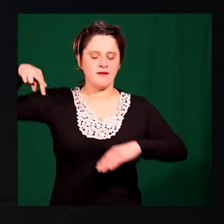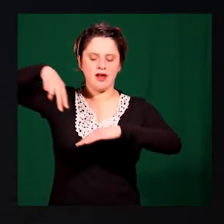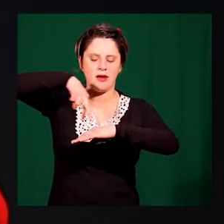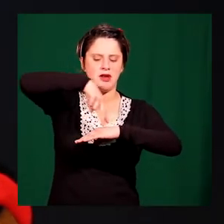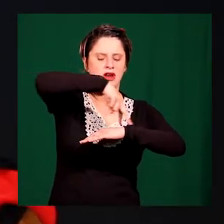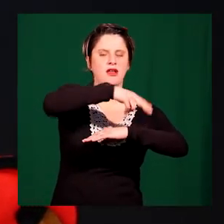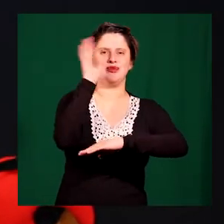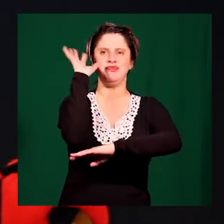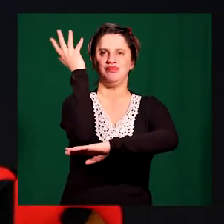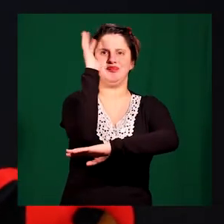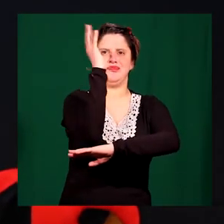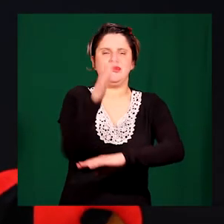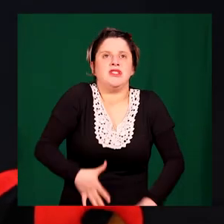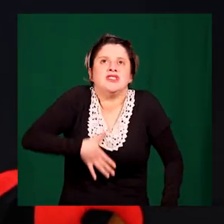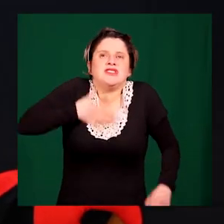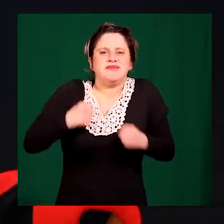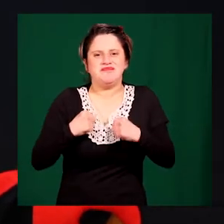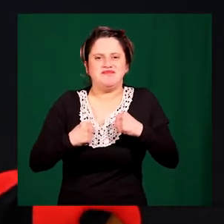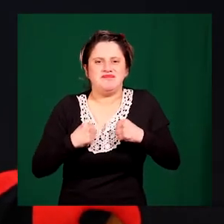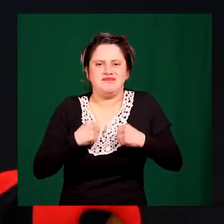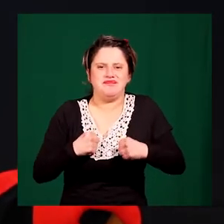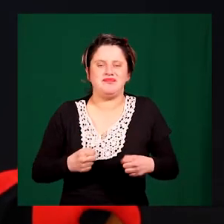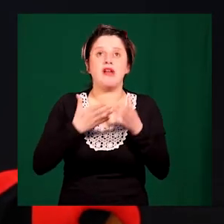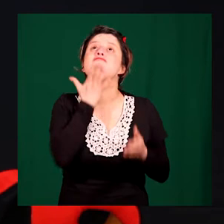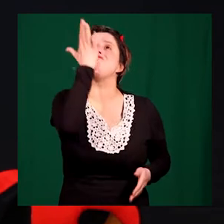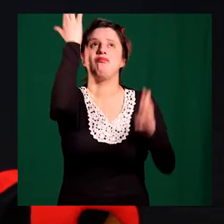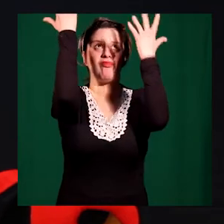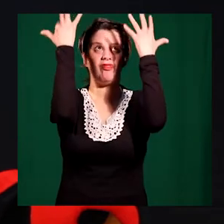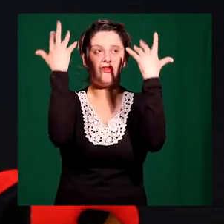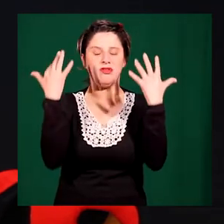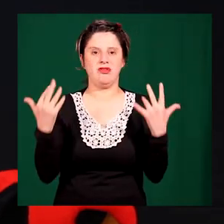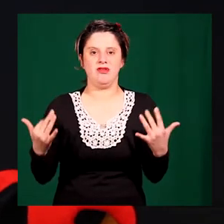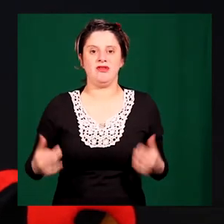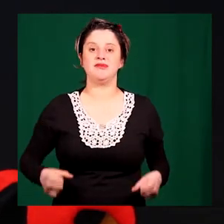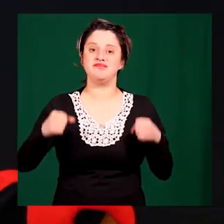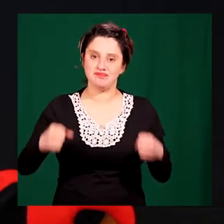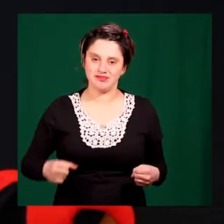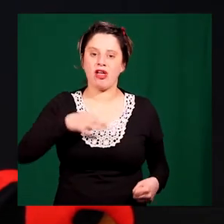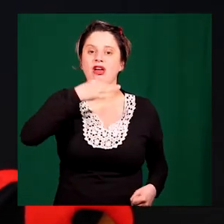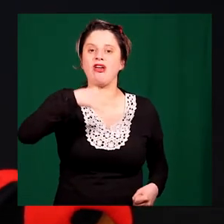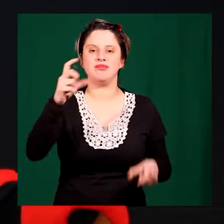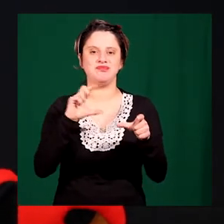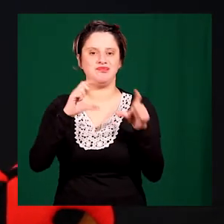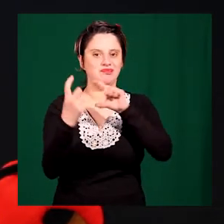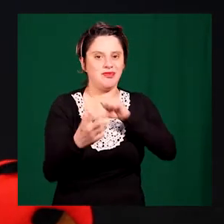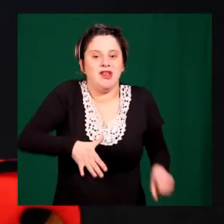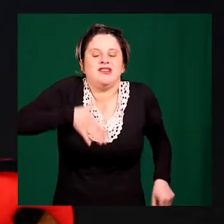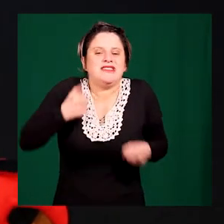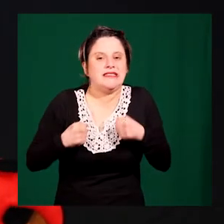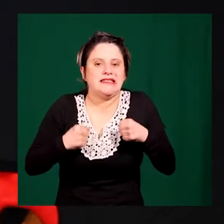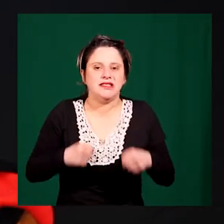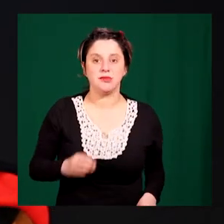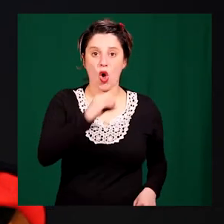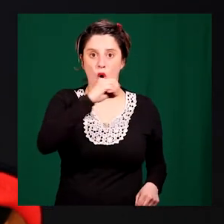va caminando por el parque y siente mucho frío porque está nevando. Seguramente su voz se modificará por el frío que siente.